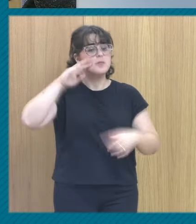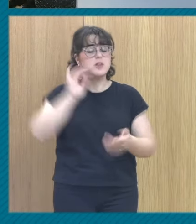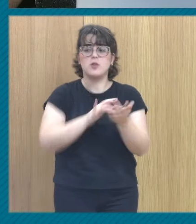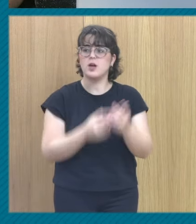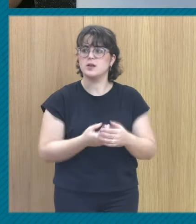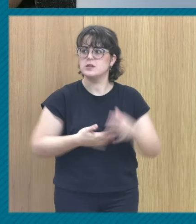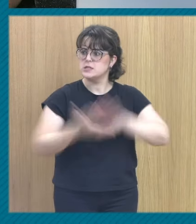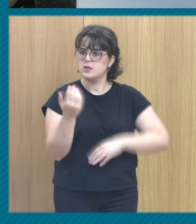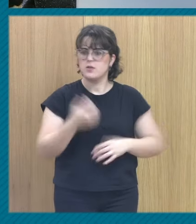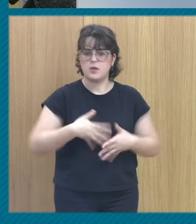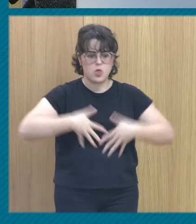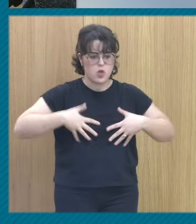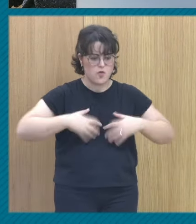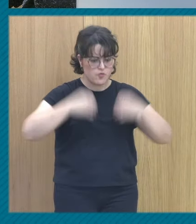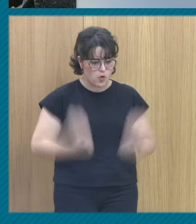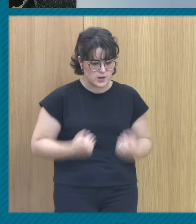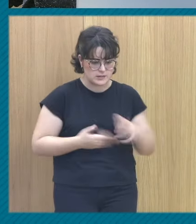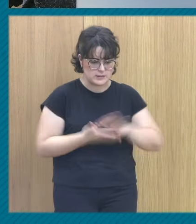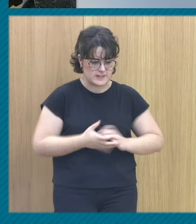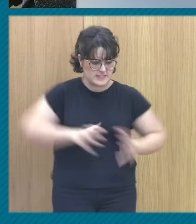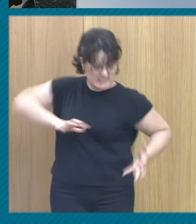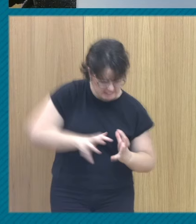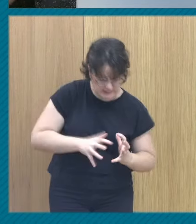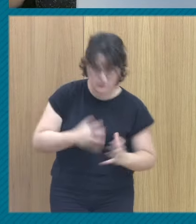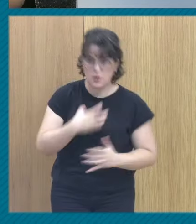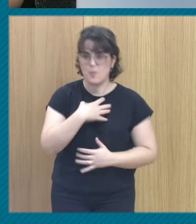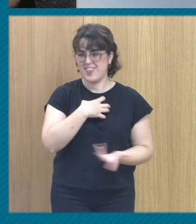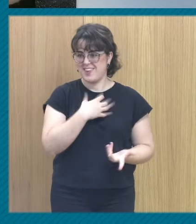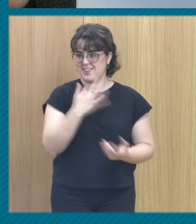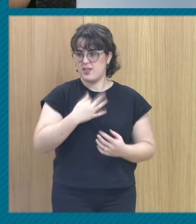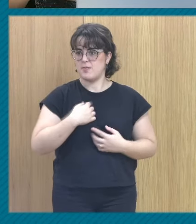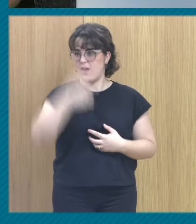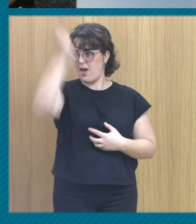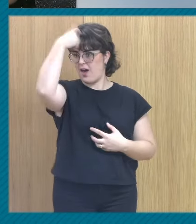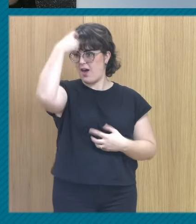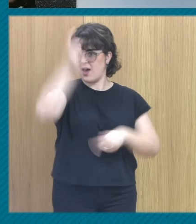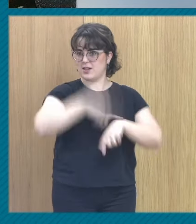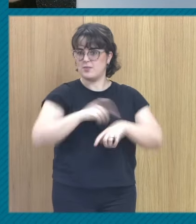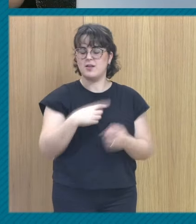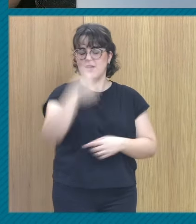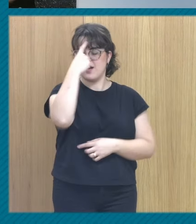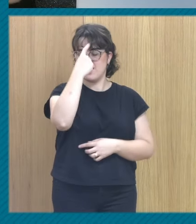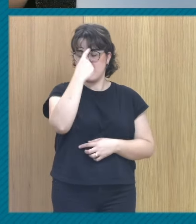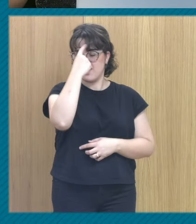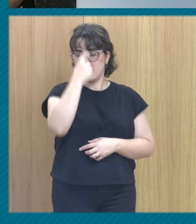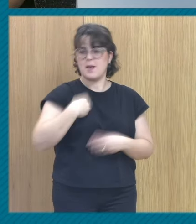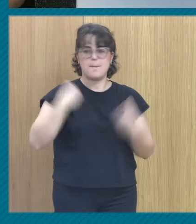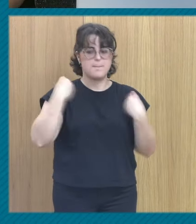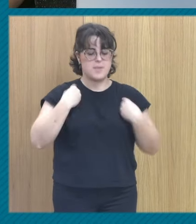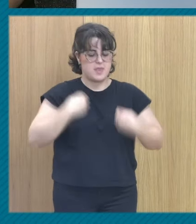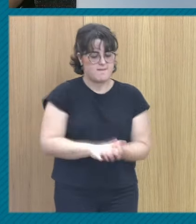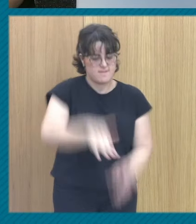tan cargadas emocionalmente que no caben en el cajón y se quedan activadas en la memoria a corto plazo durante toda la vida.